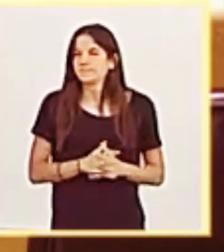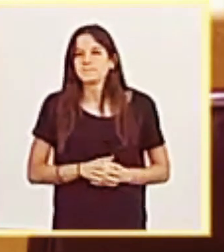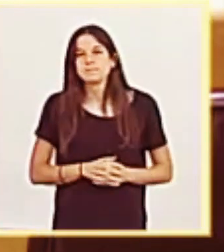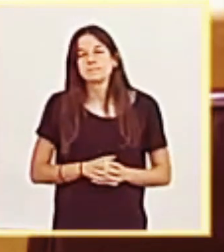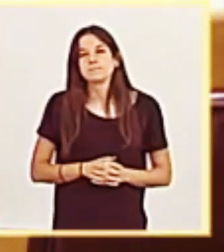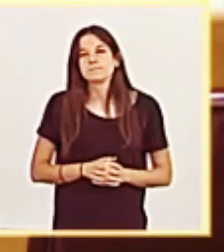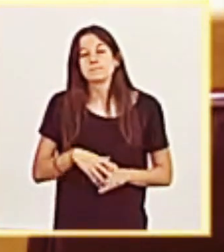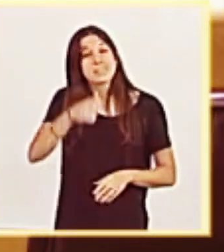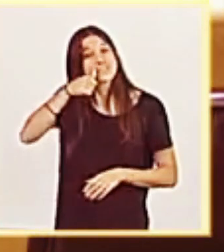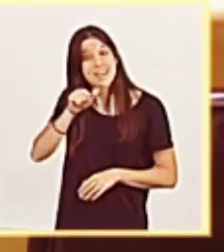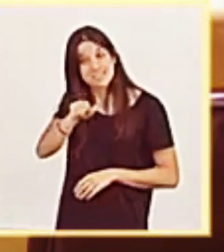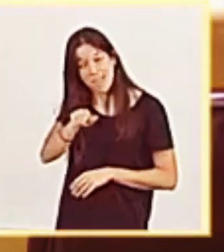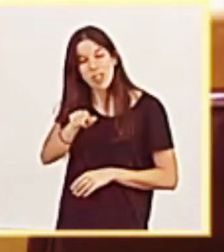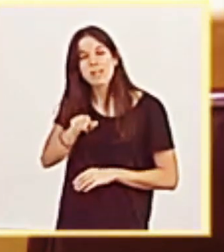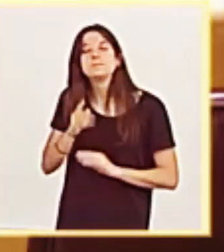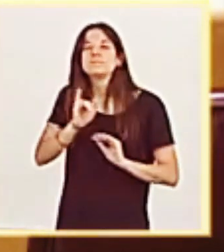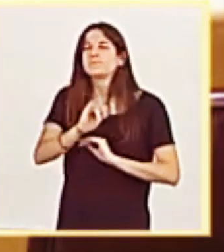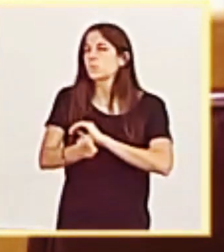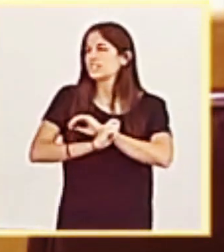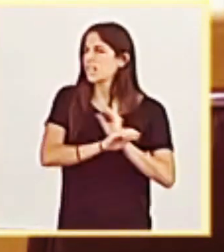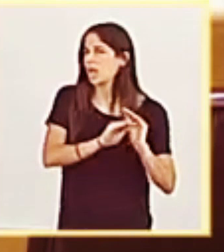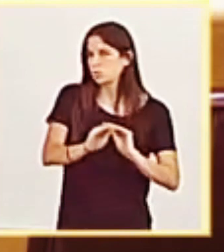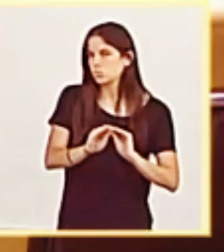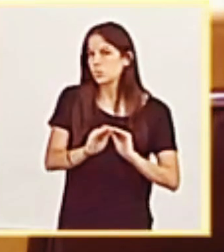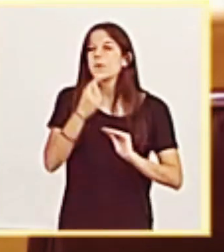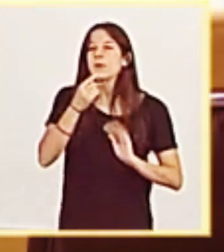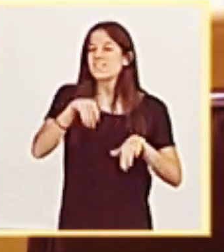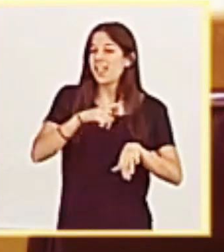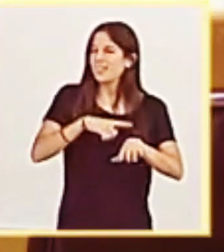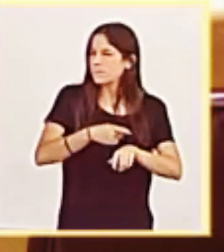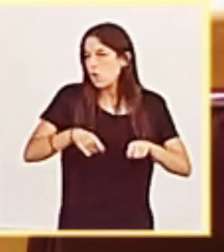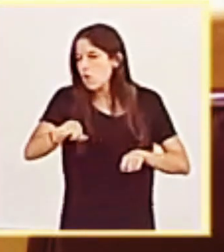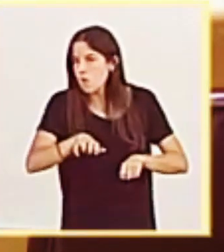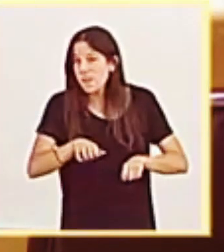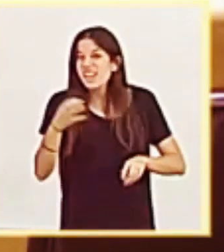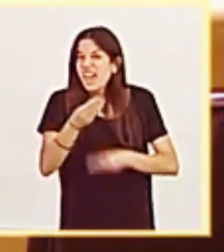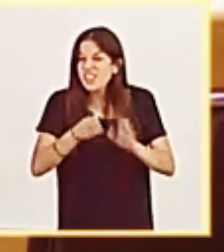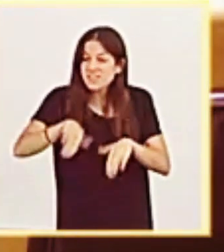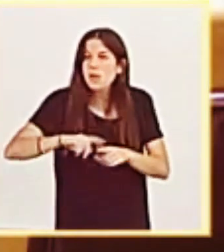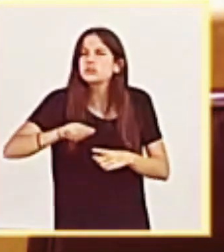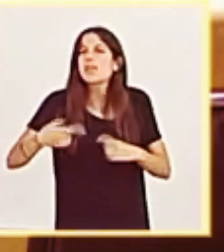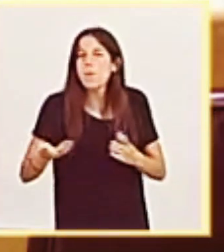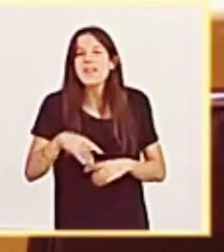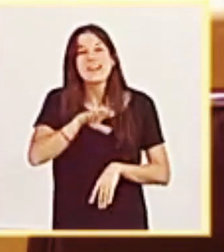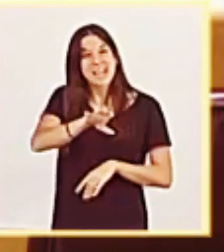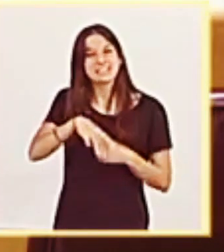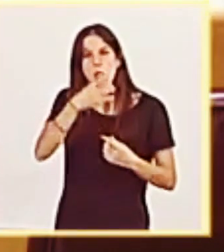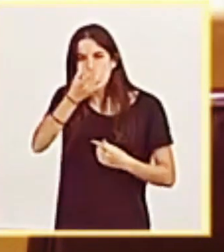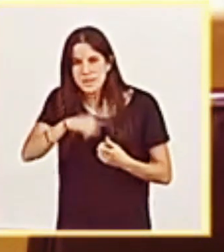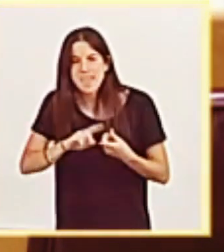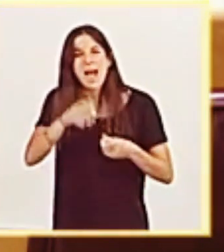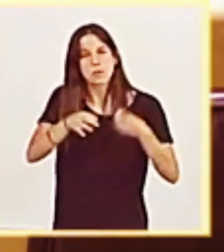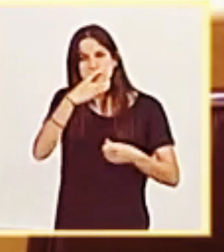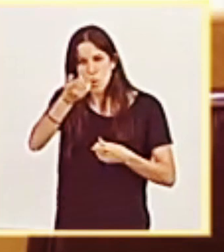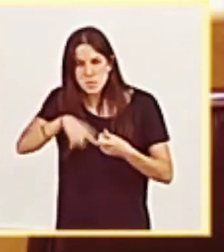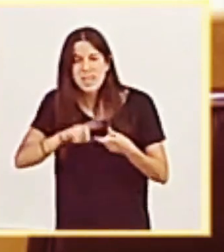El señor Sánchez, con su estrategia de comprar tiempo, lo que hace es humillar al Estado, a la justicia y